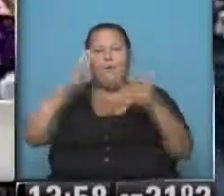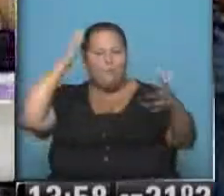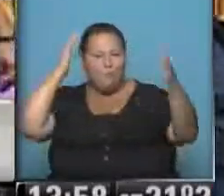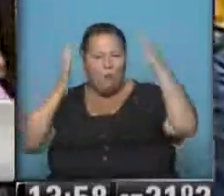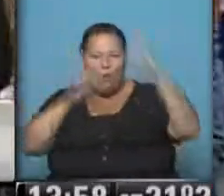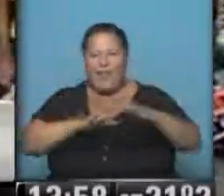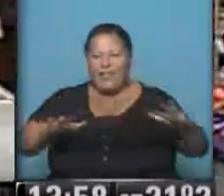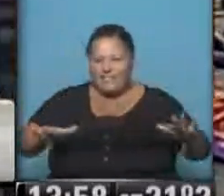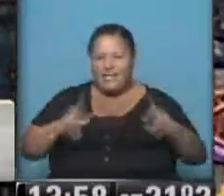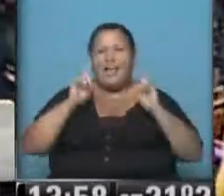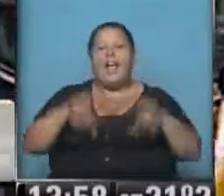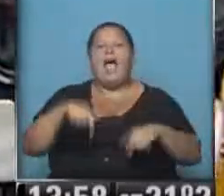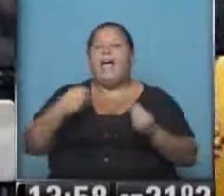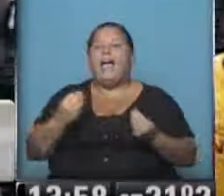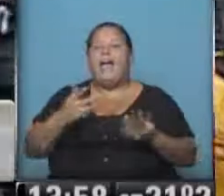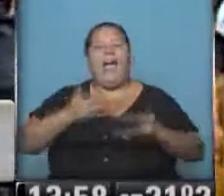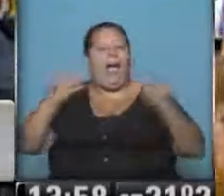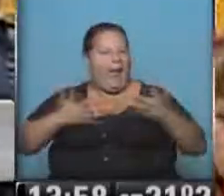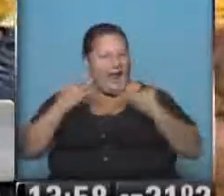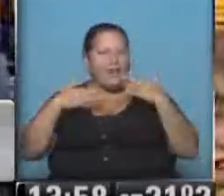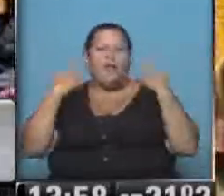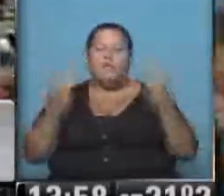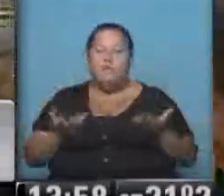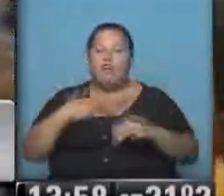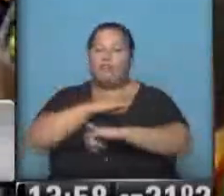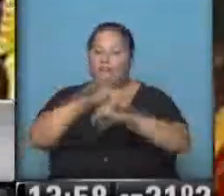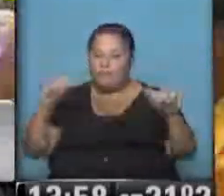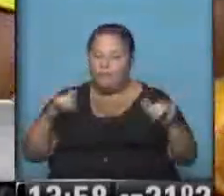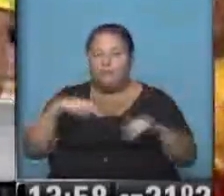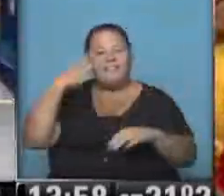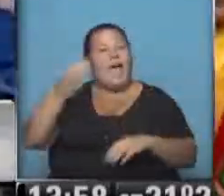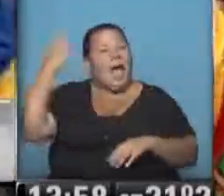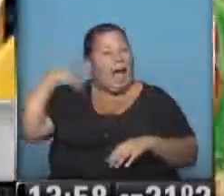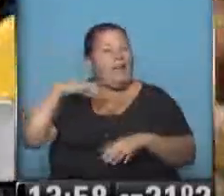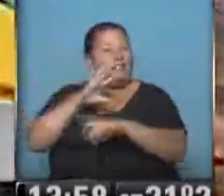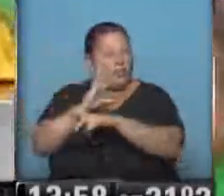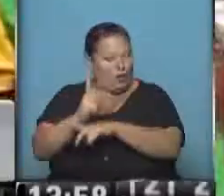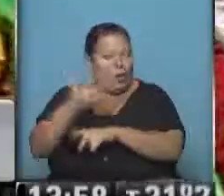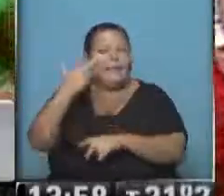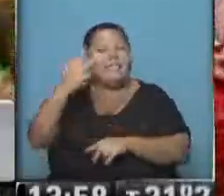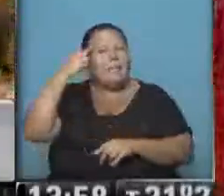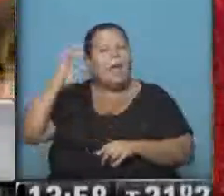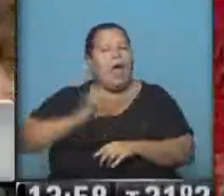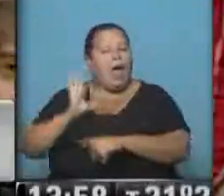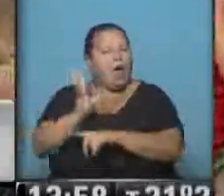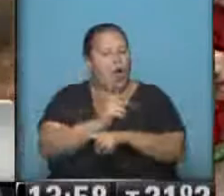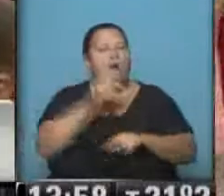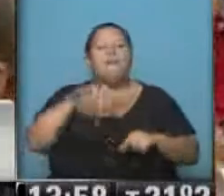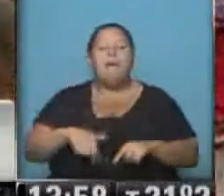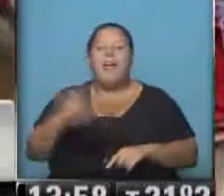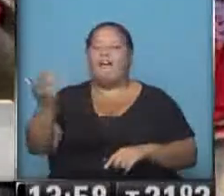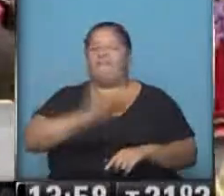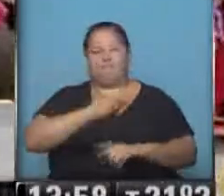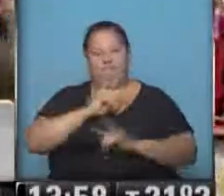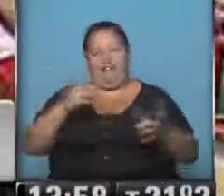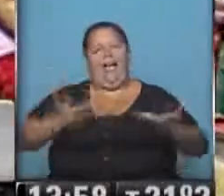murga infantil. Aquí lo que reina es la alegría, por eso les decía, habrán robado mucho hace 39 años, pero no pudieron con